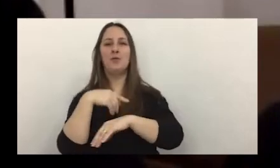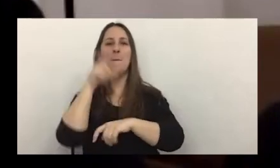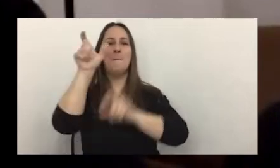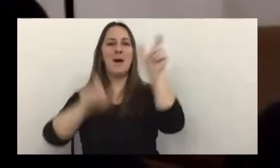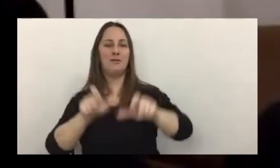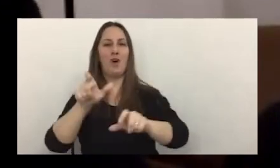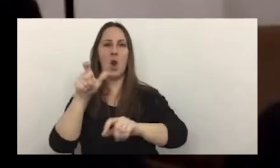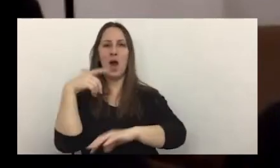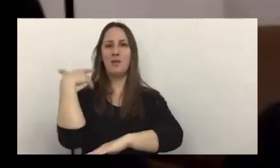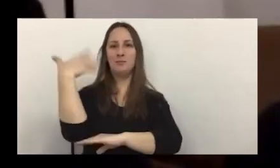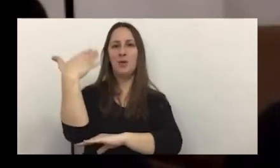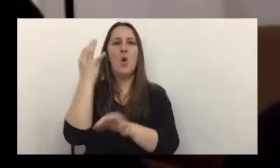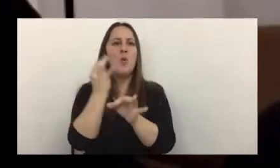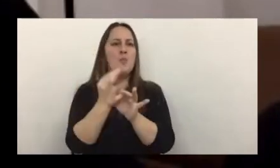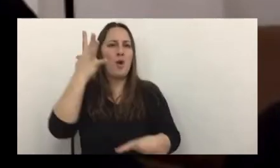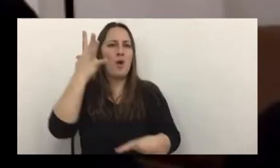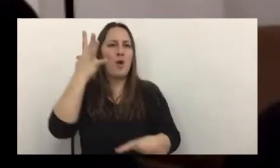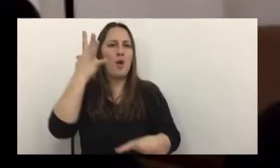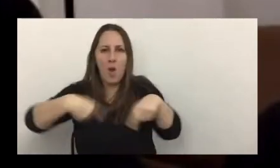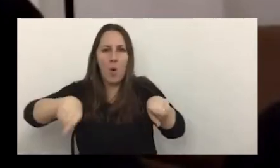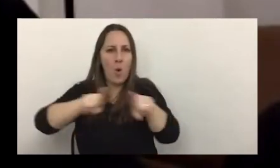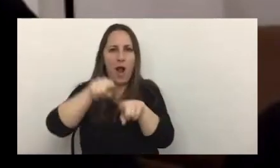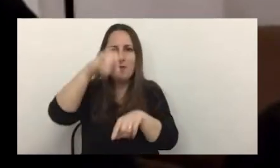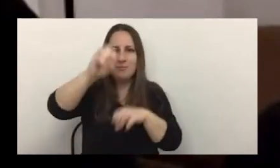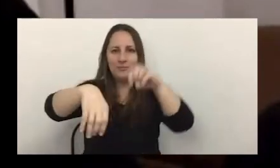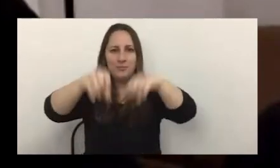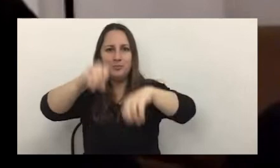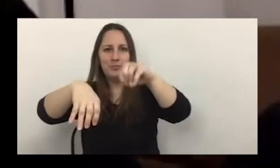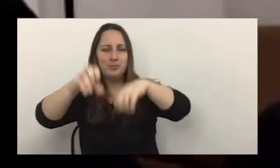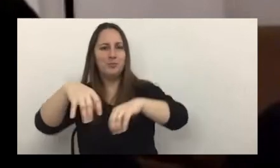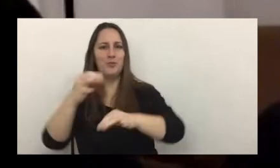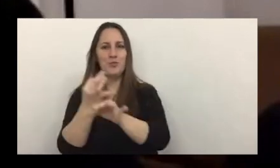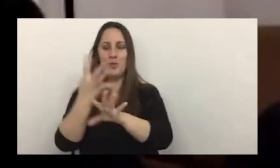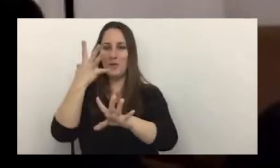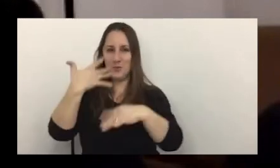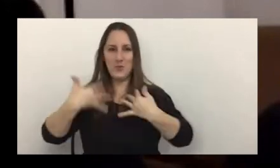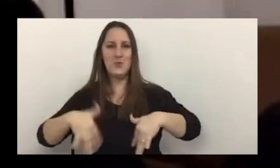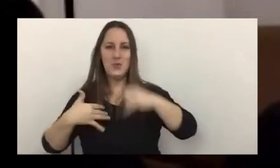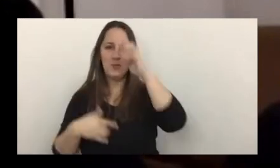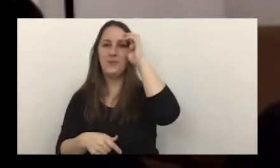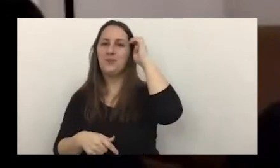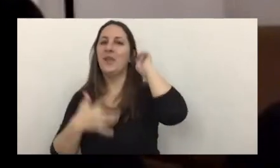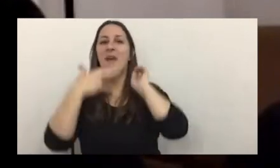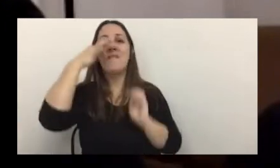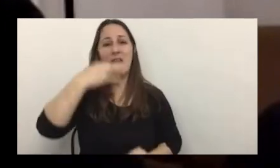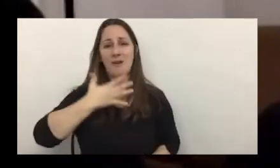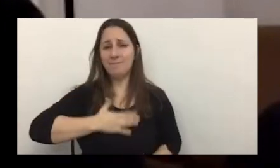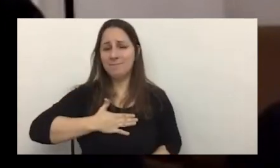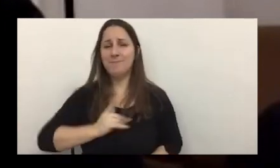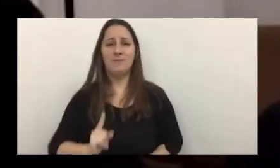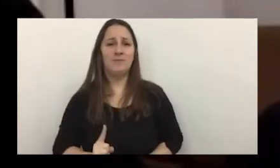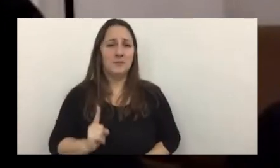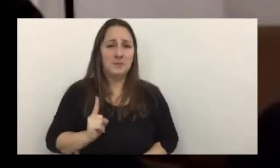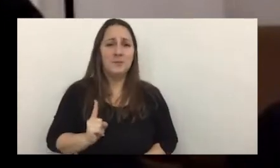personas profesionales como las que están hoy presentes en el auditorio. Así que, bueno, un placer y un honor, y espero